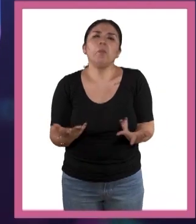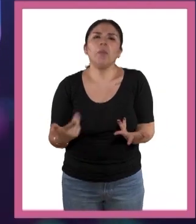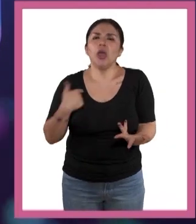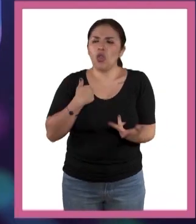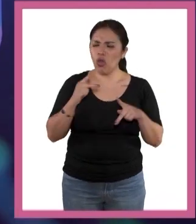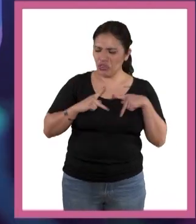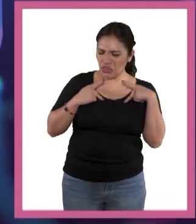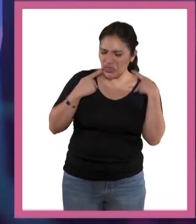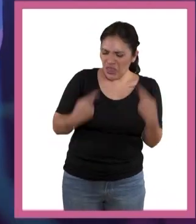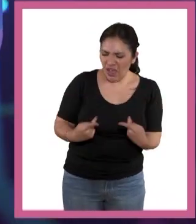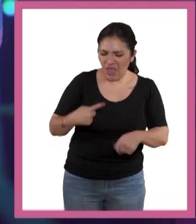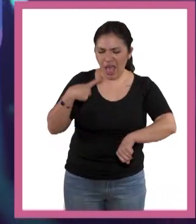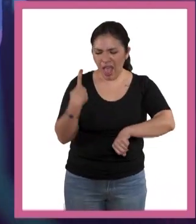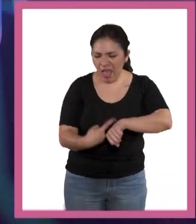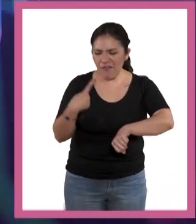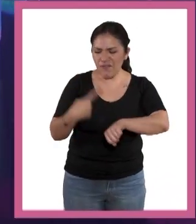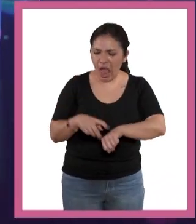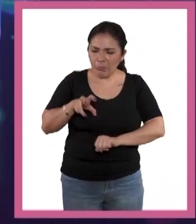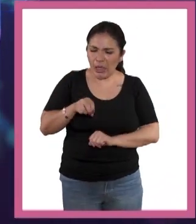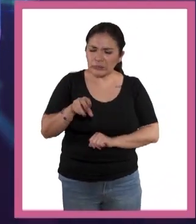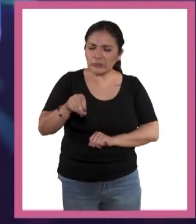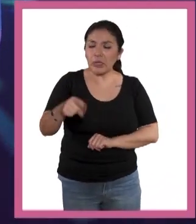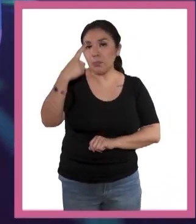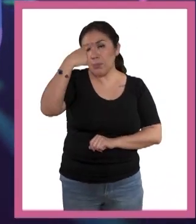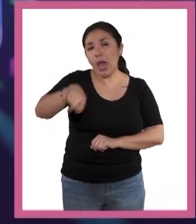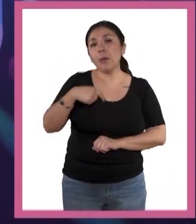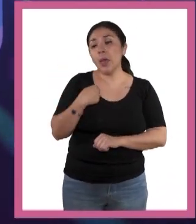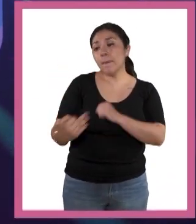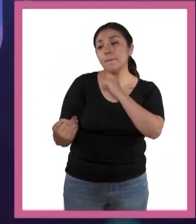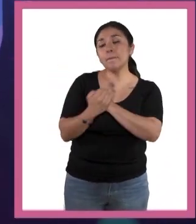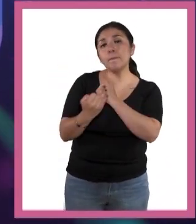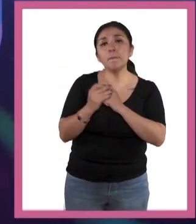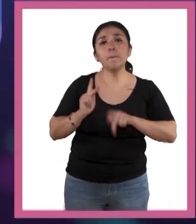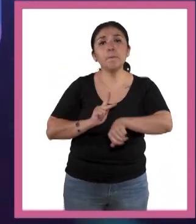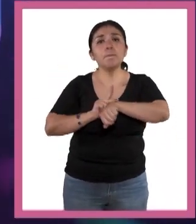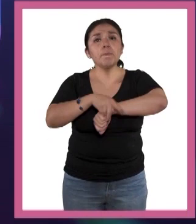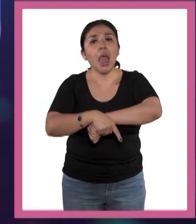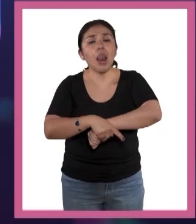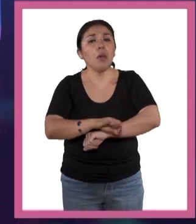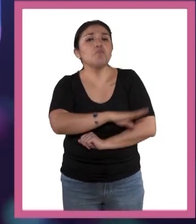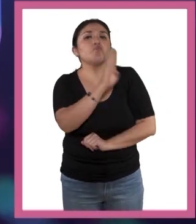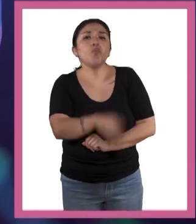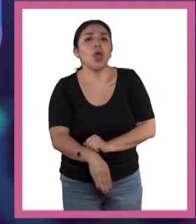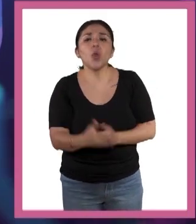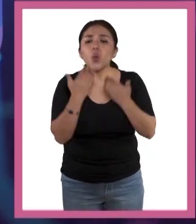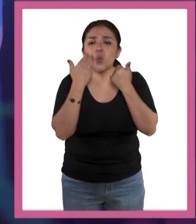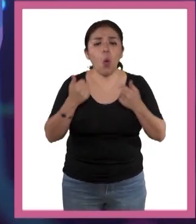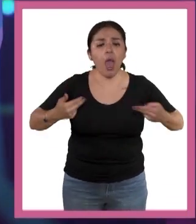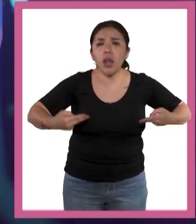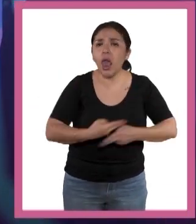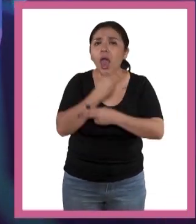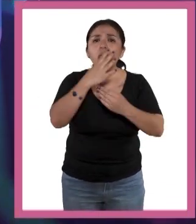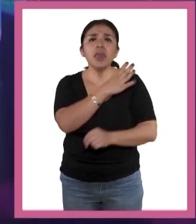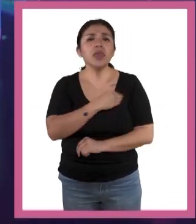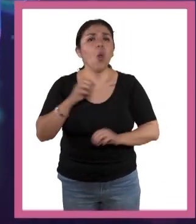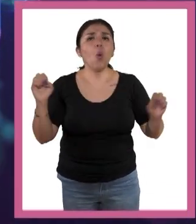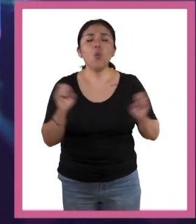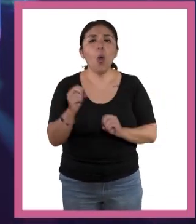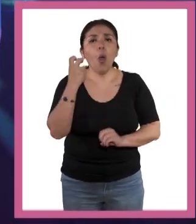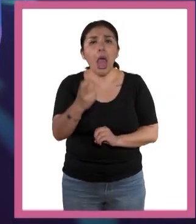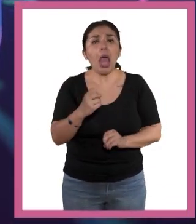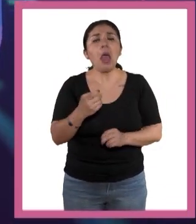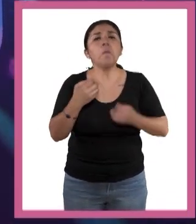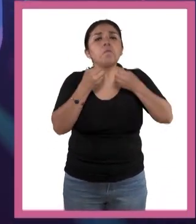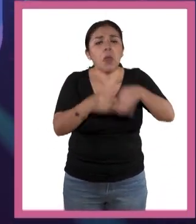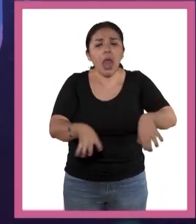medio débil, medio enfermizo, con la piel muy delgadita, muy delicado, se moría y no tenía hijos y entonces esos genes se iban